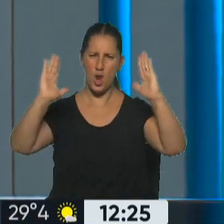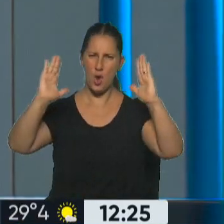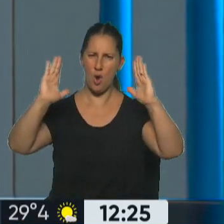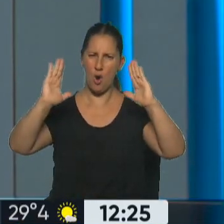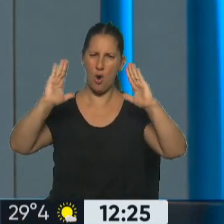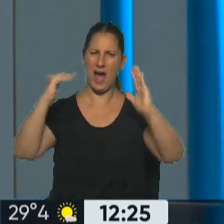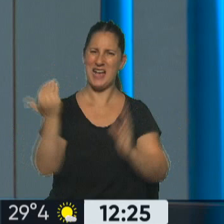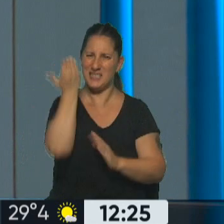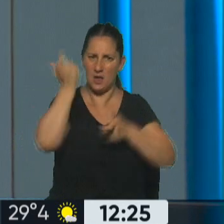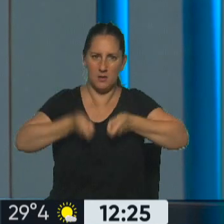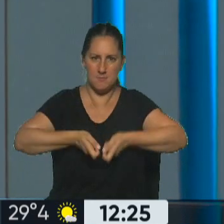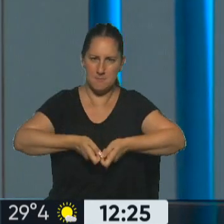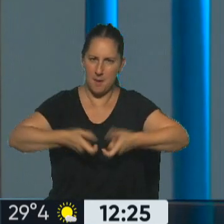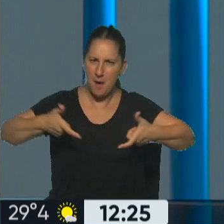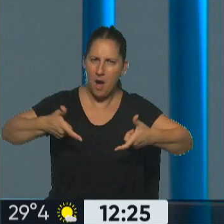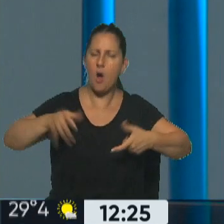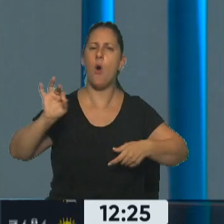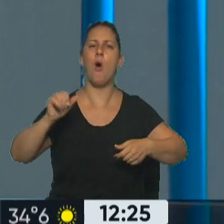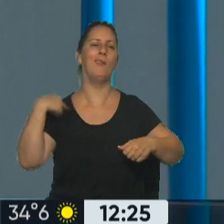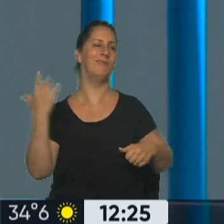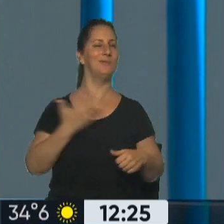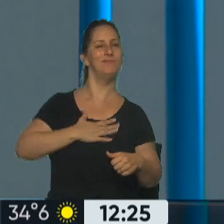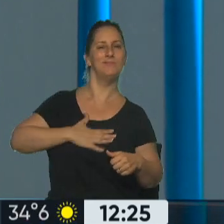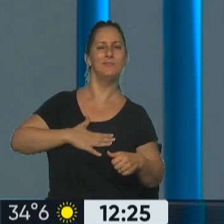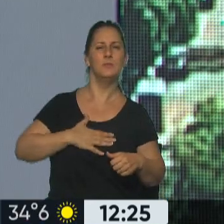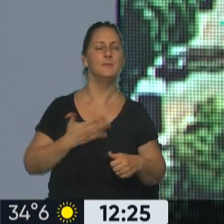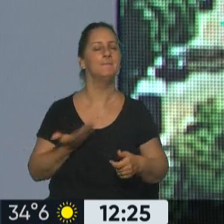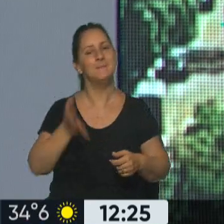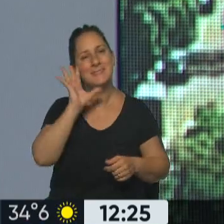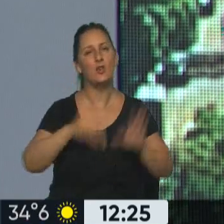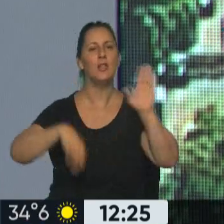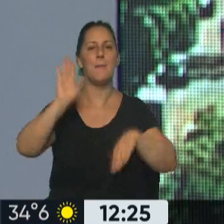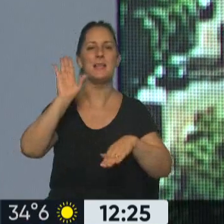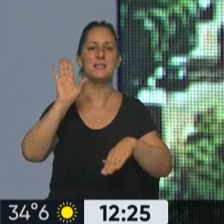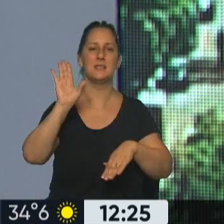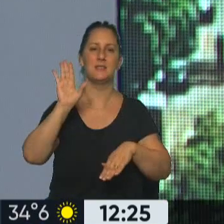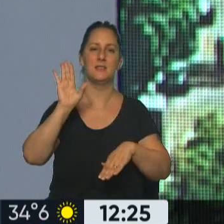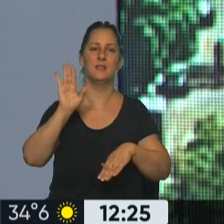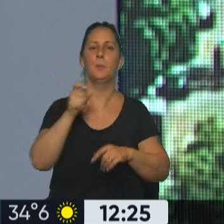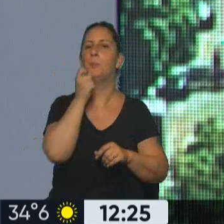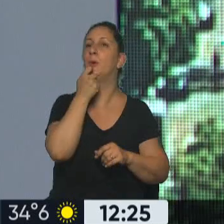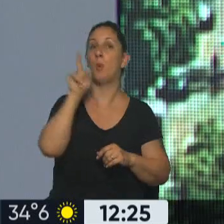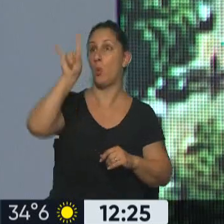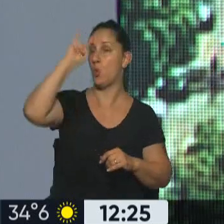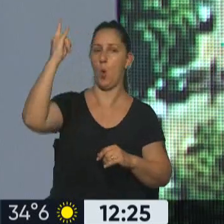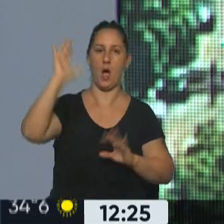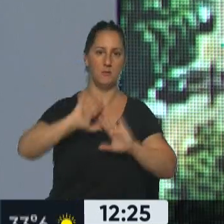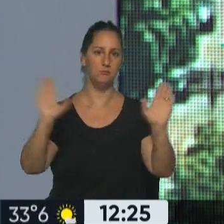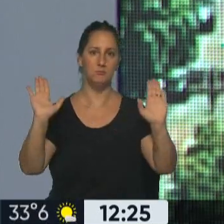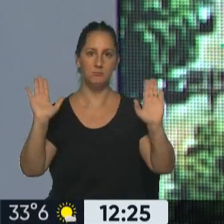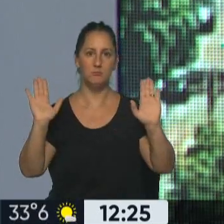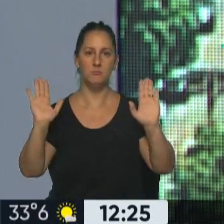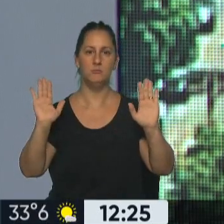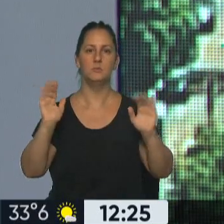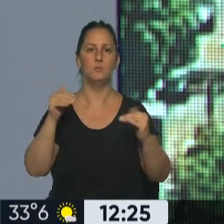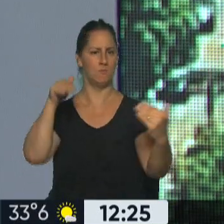de siniestros? ¿Estamos más relajados? Son más visibles porque tenés el siniestro Uruguay. Claro. Un bombazo frontal. Digo,